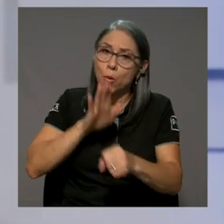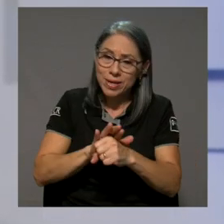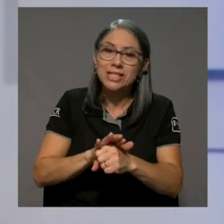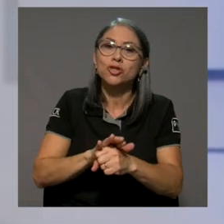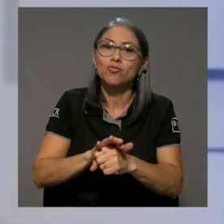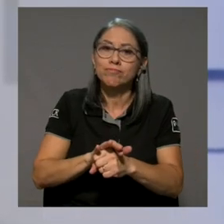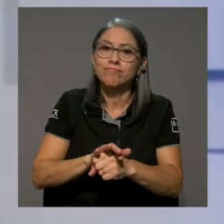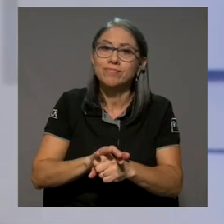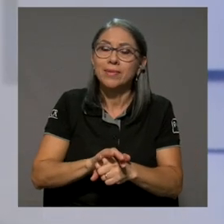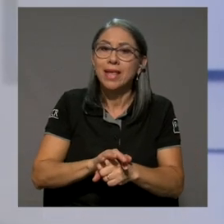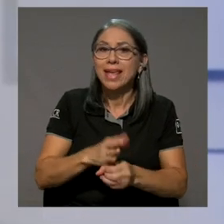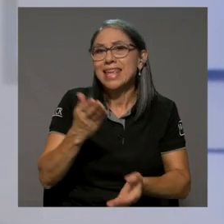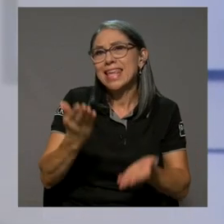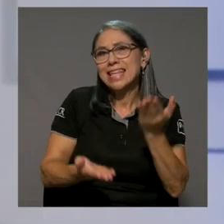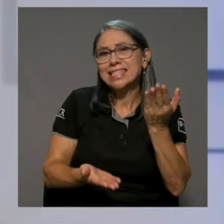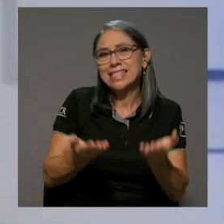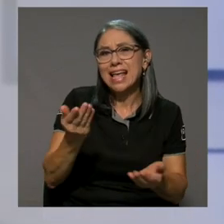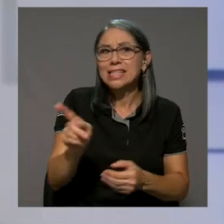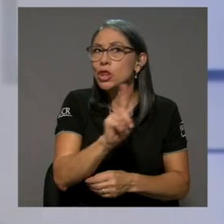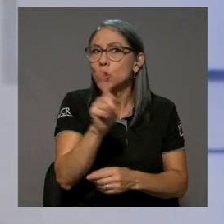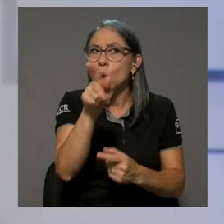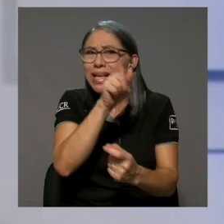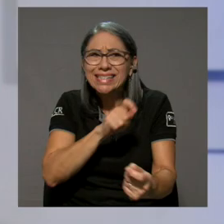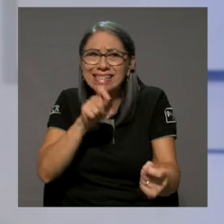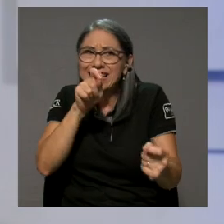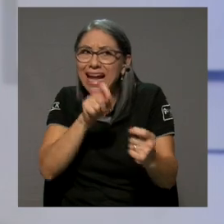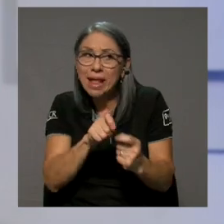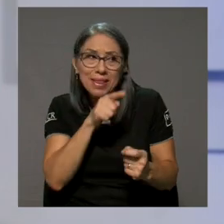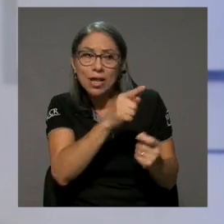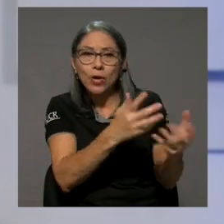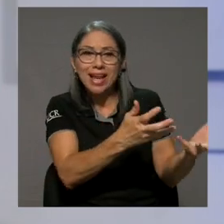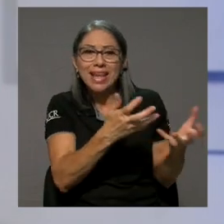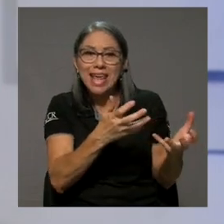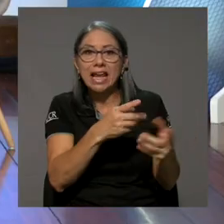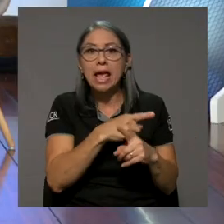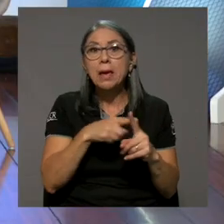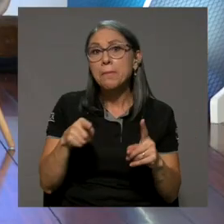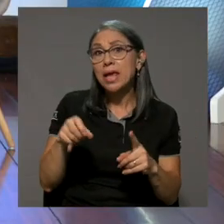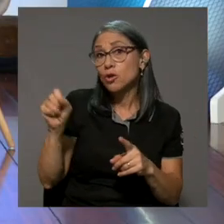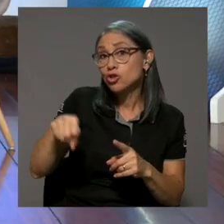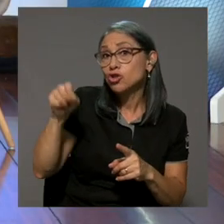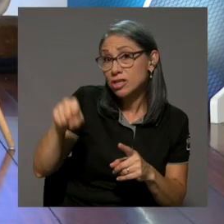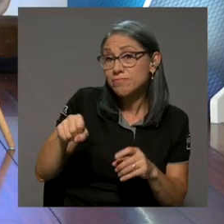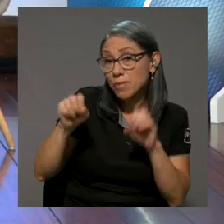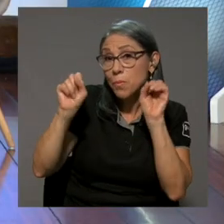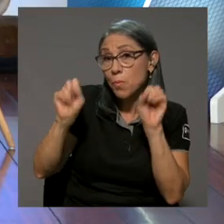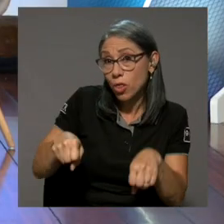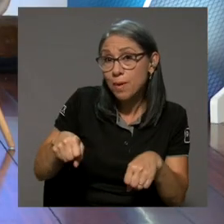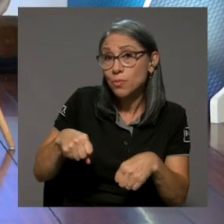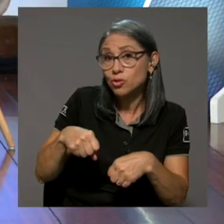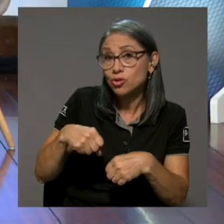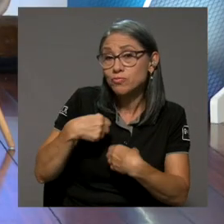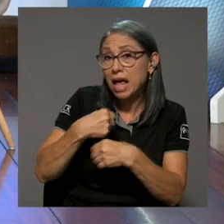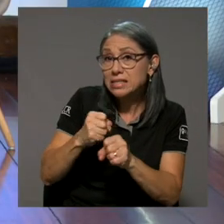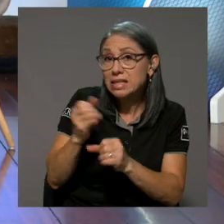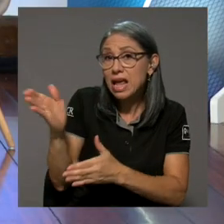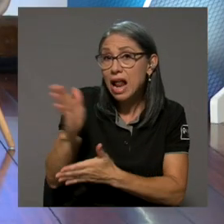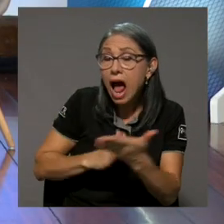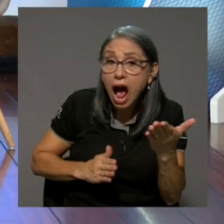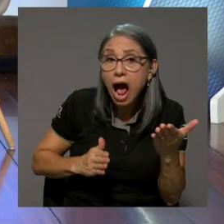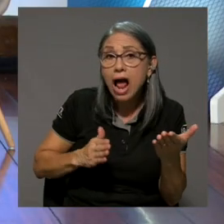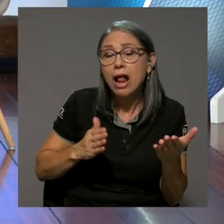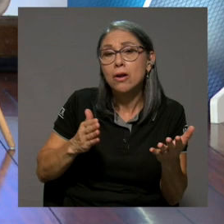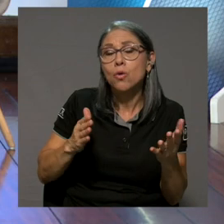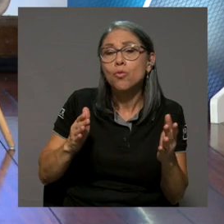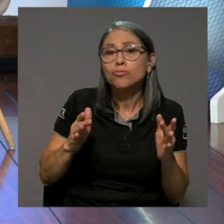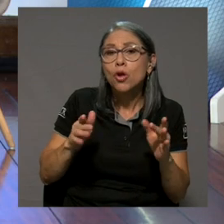compromiso de que quizás no es exactamente lo que quiere, pero sí podemos grabar una voz que suene